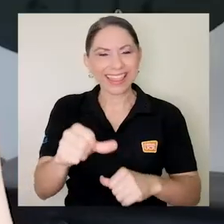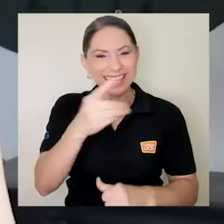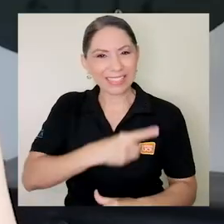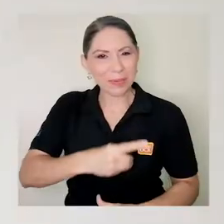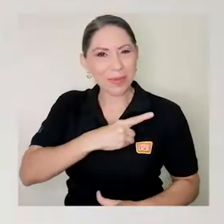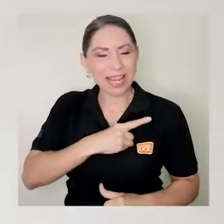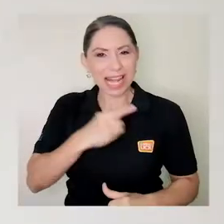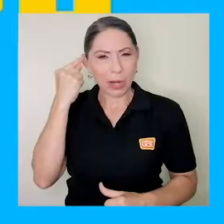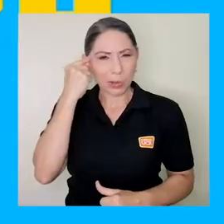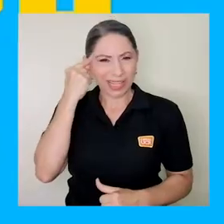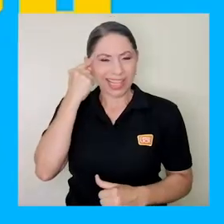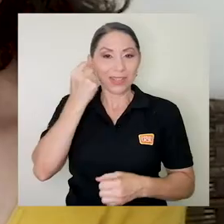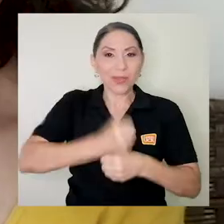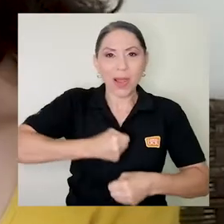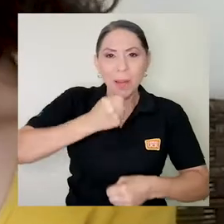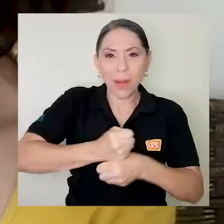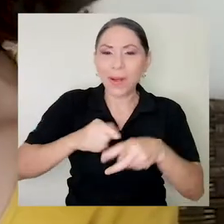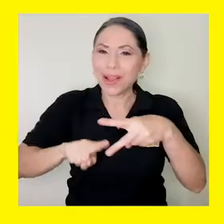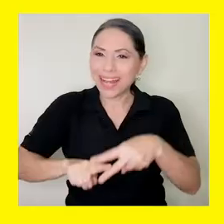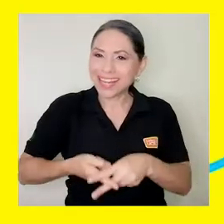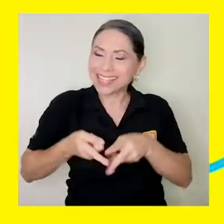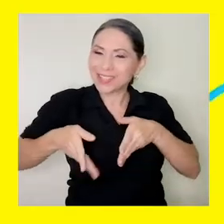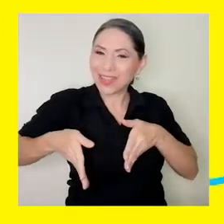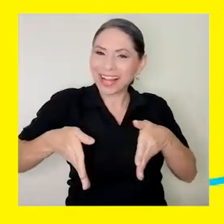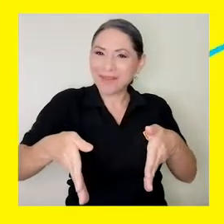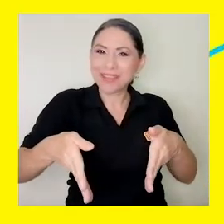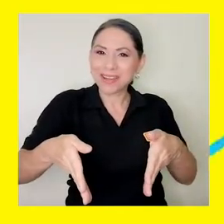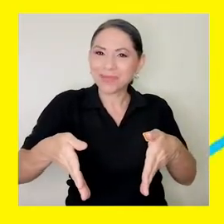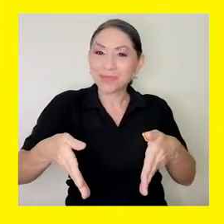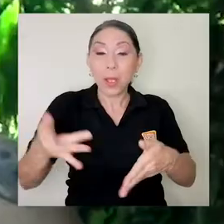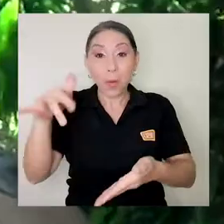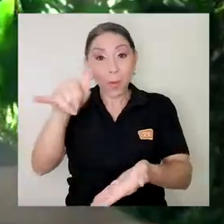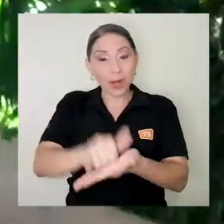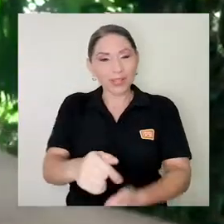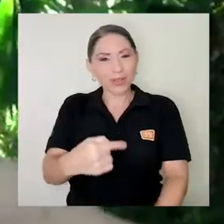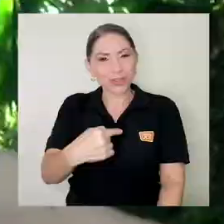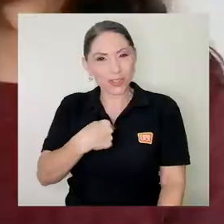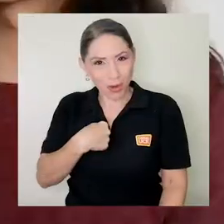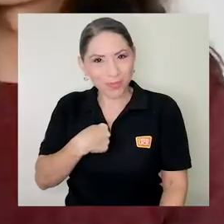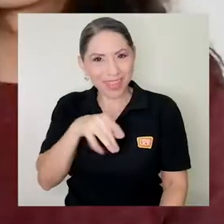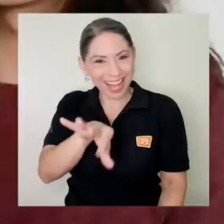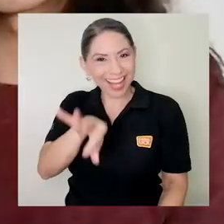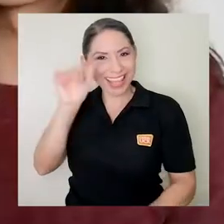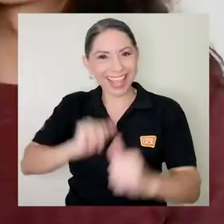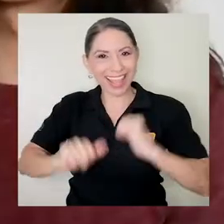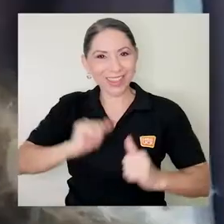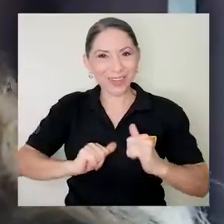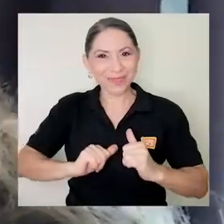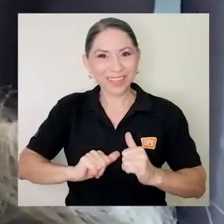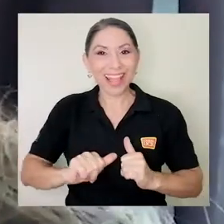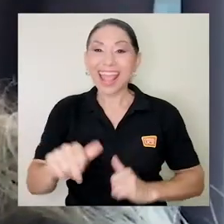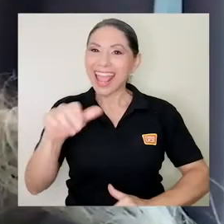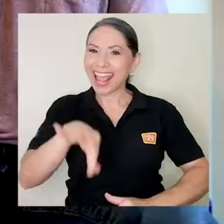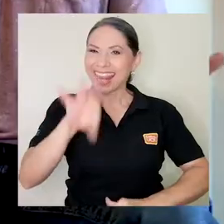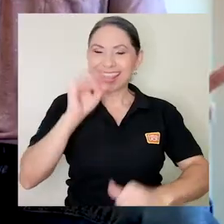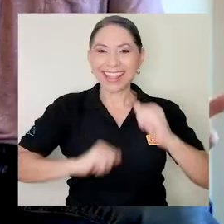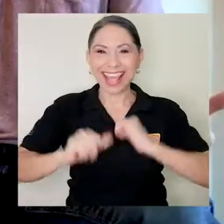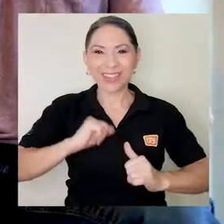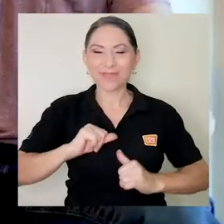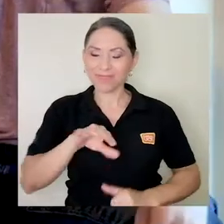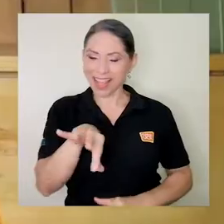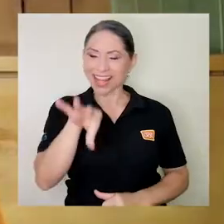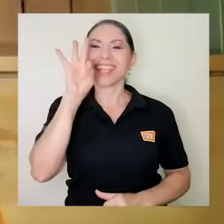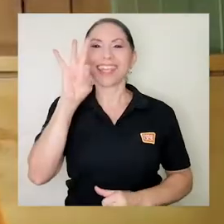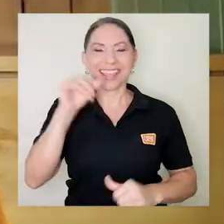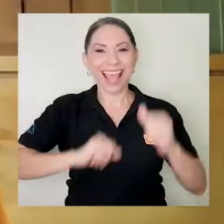concentración. Es trabajo. El inicio del camino. Y es por eso que yo elegí teatro. Elegí teatro. Yo